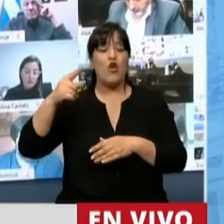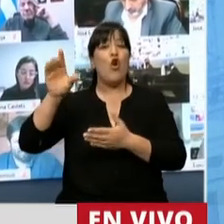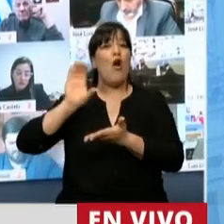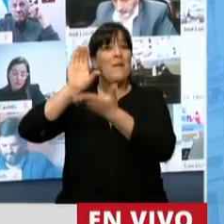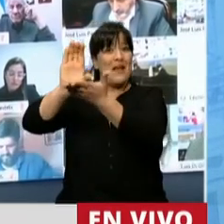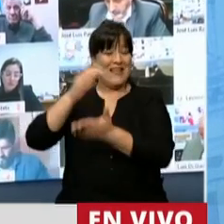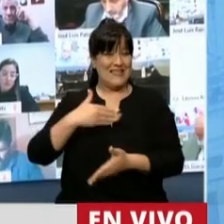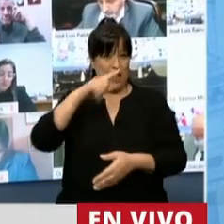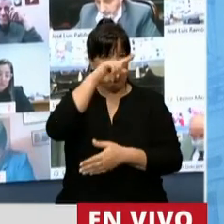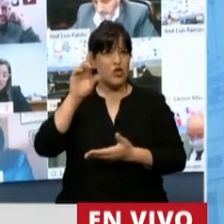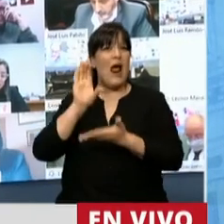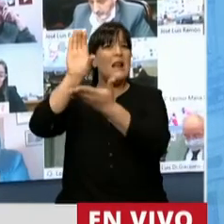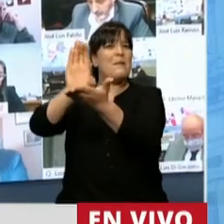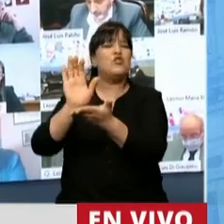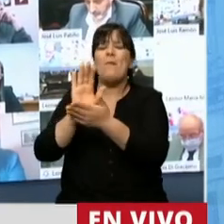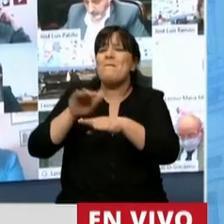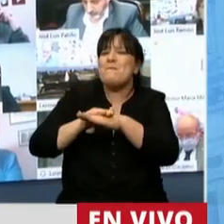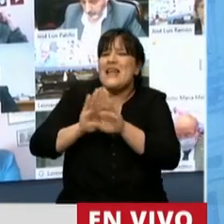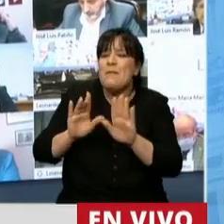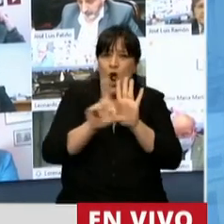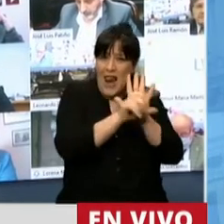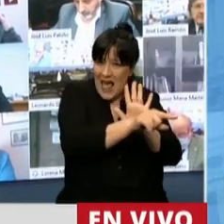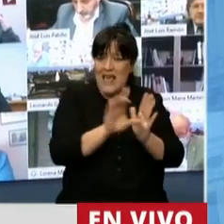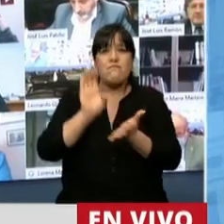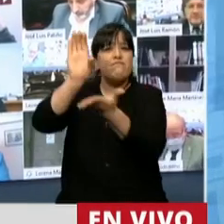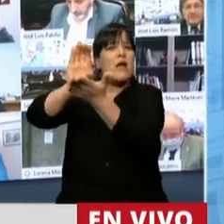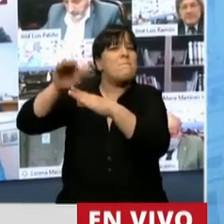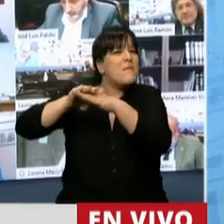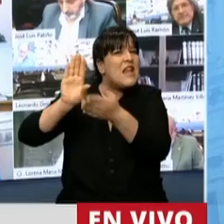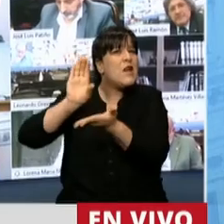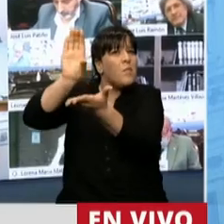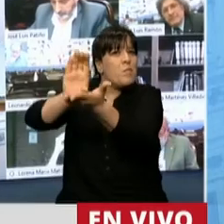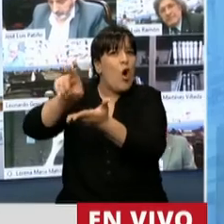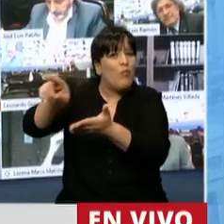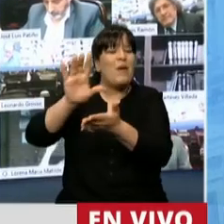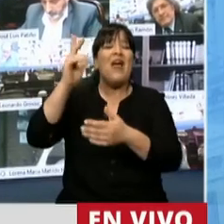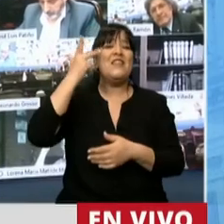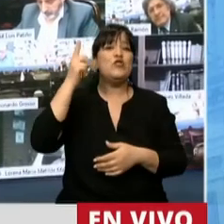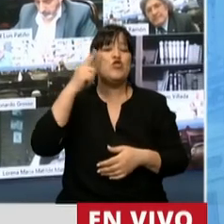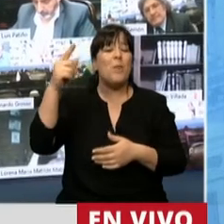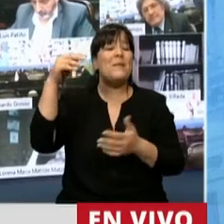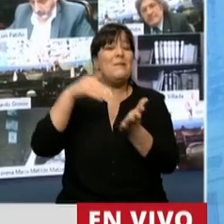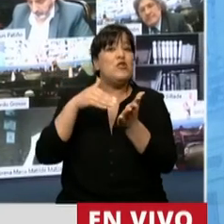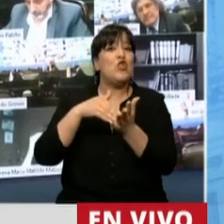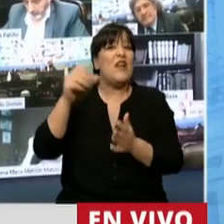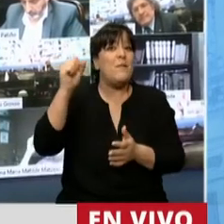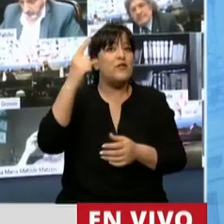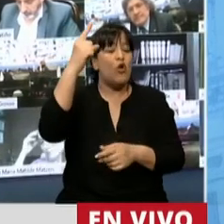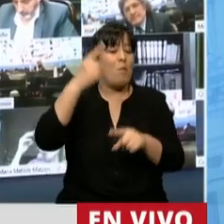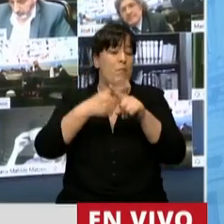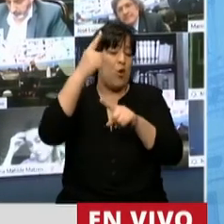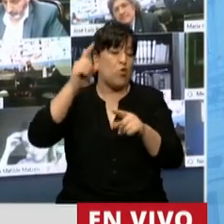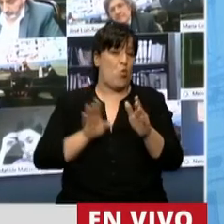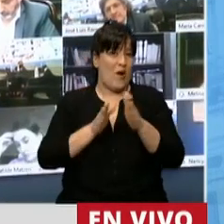inversión del Estado Nacional mínimo con esta ley llevaría a invertir 18.000 millones de pesos anuales